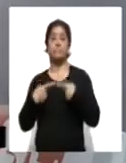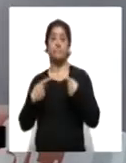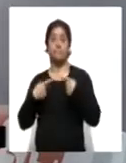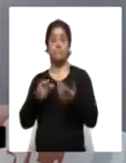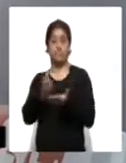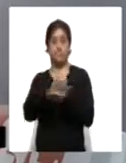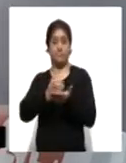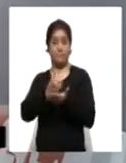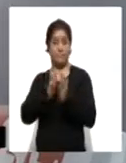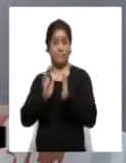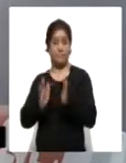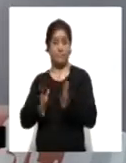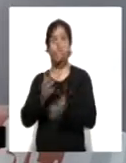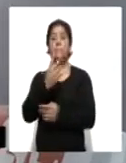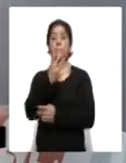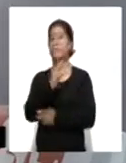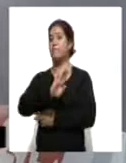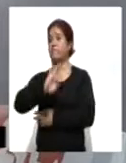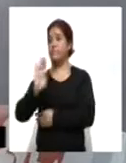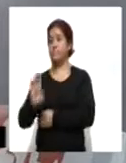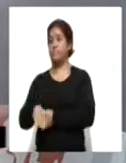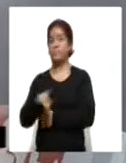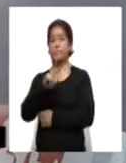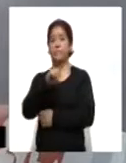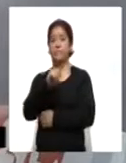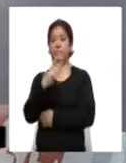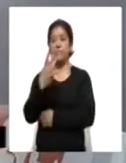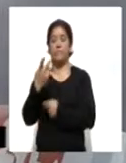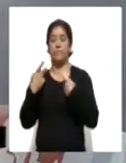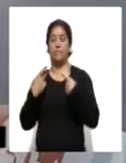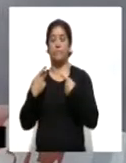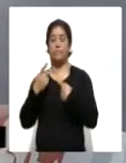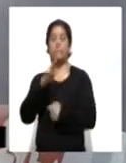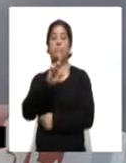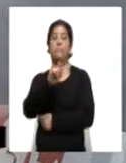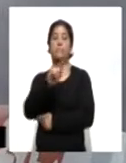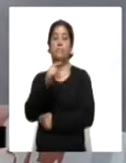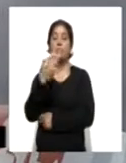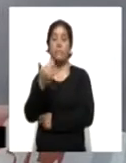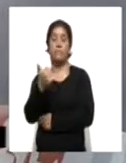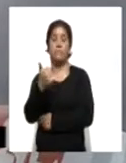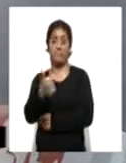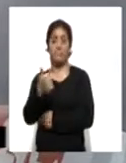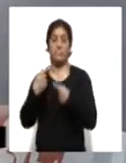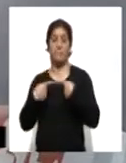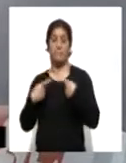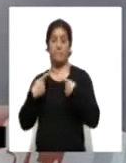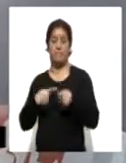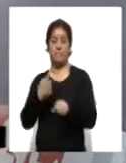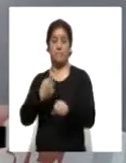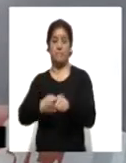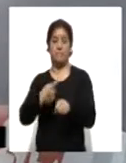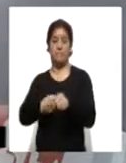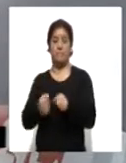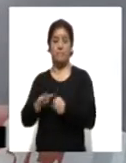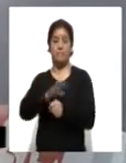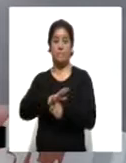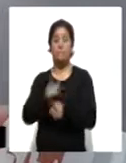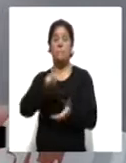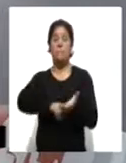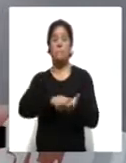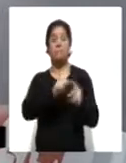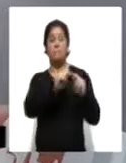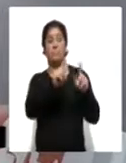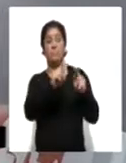recuperadas, 4 fallecimientos y 76 casos positivos de COVID-19 de Tlaxcaltecas identificados en el Estado